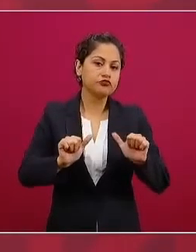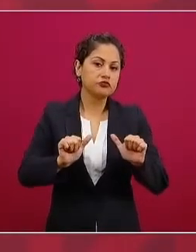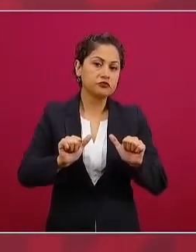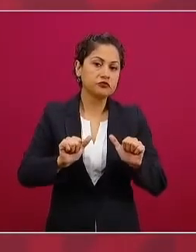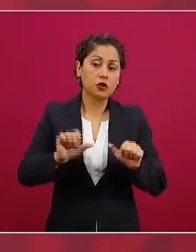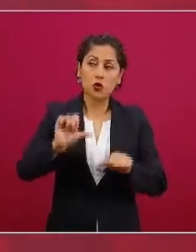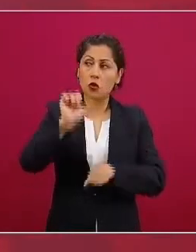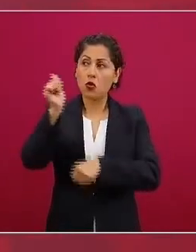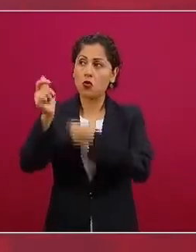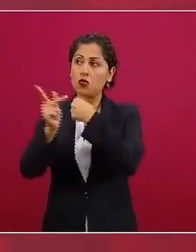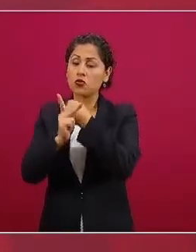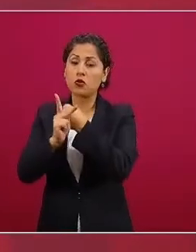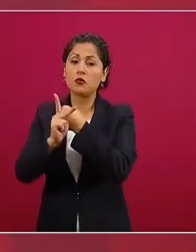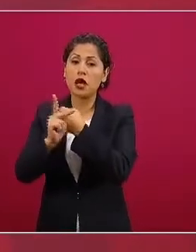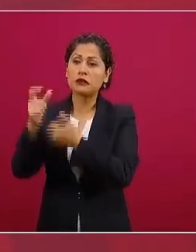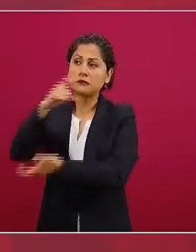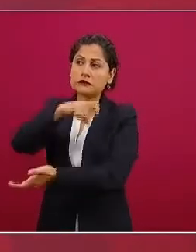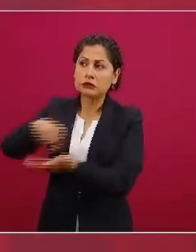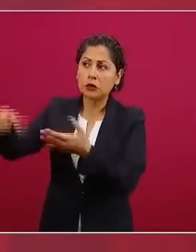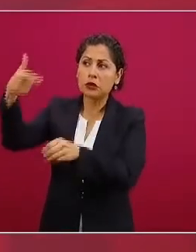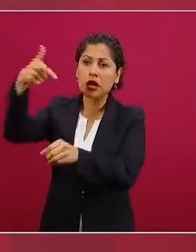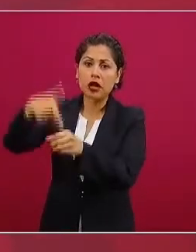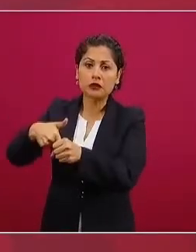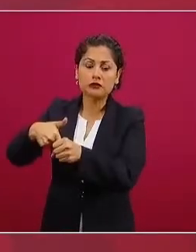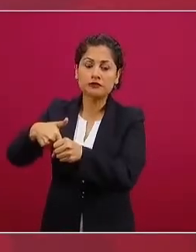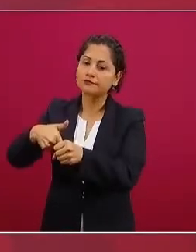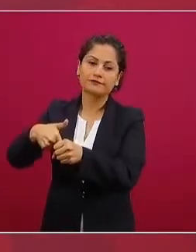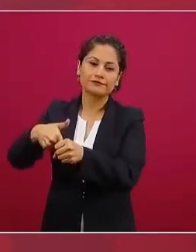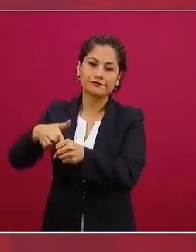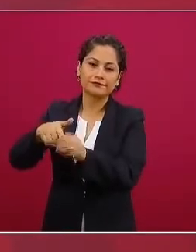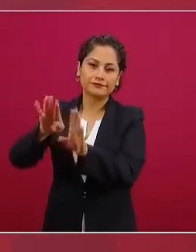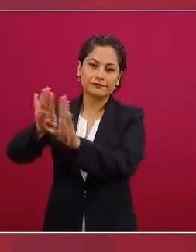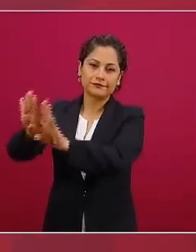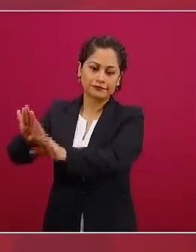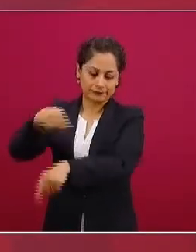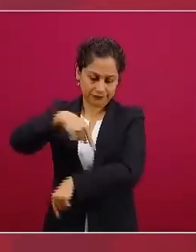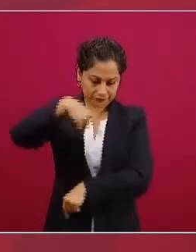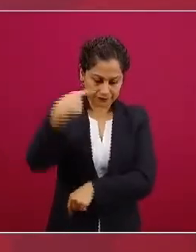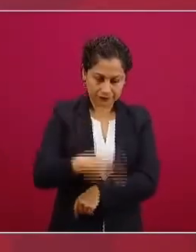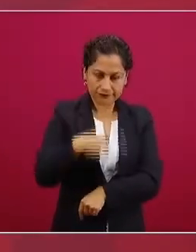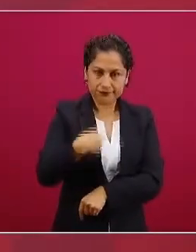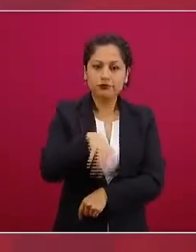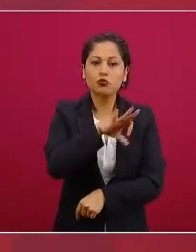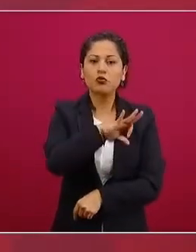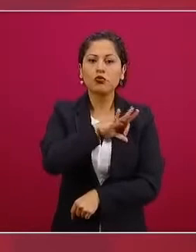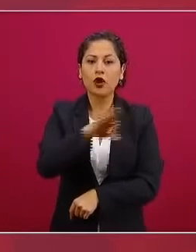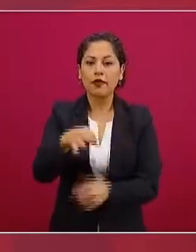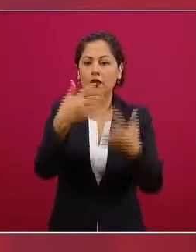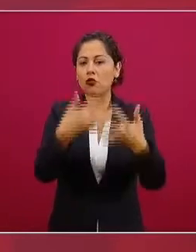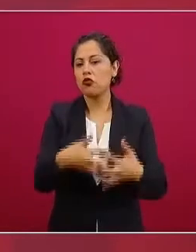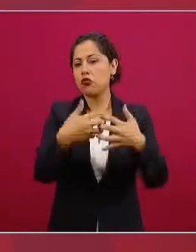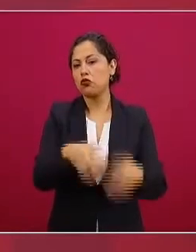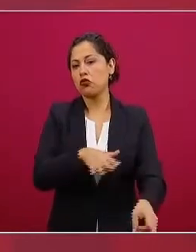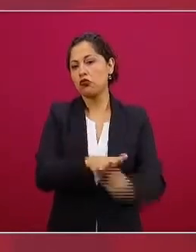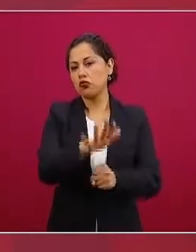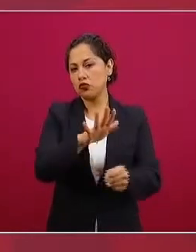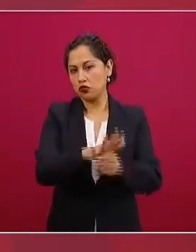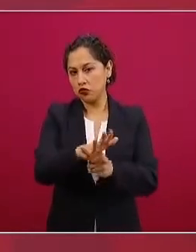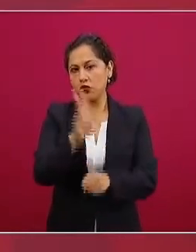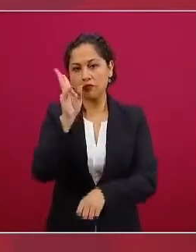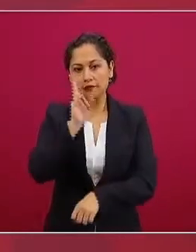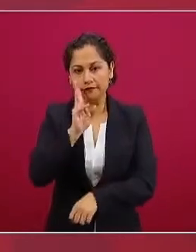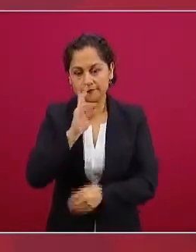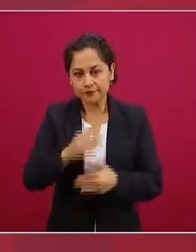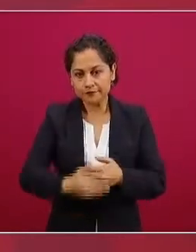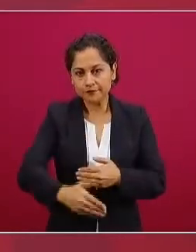en el extranjero. terreno. Tuvimos dos aciertos,